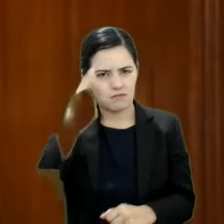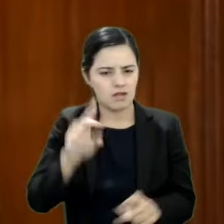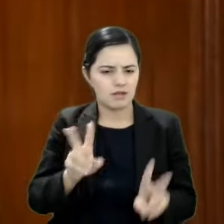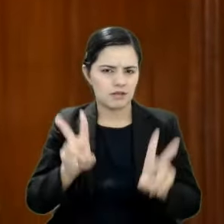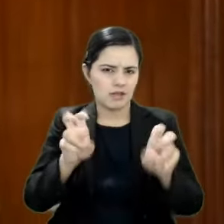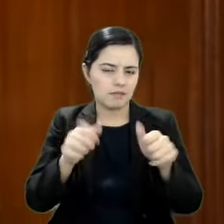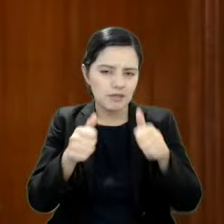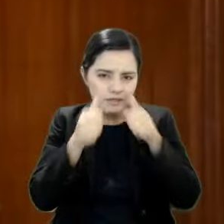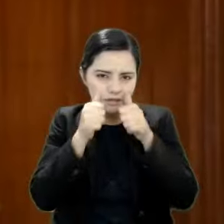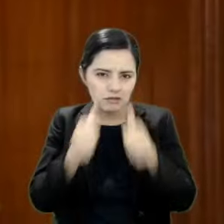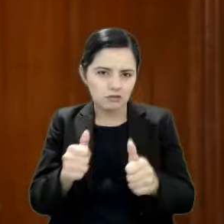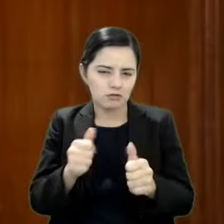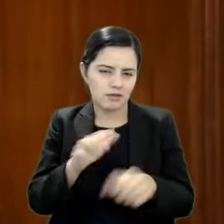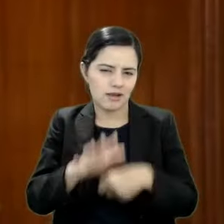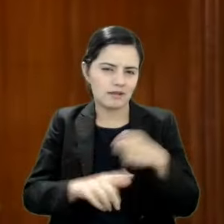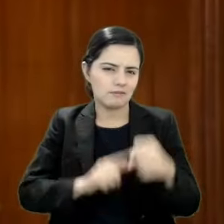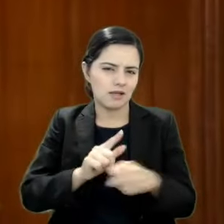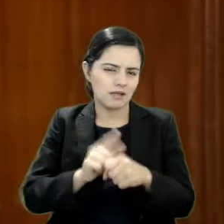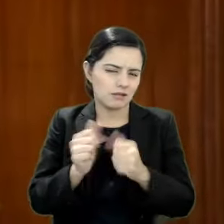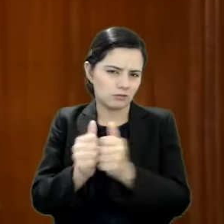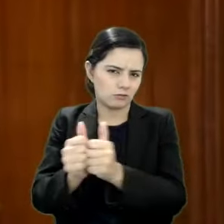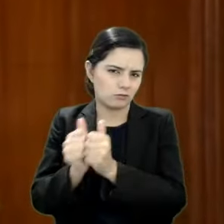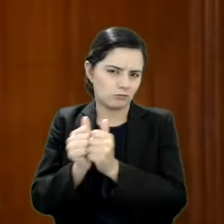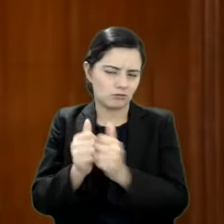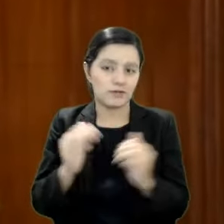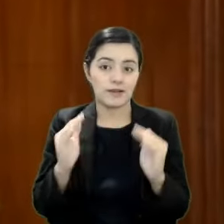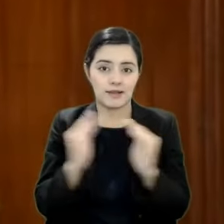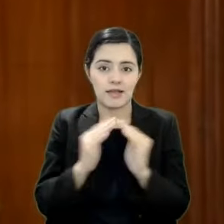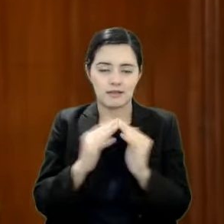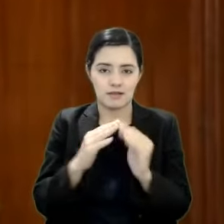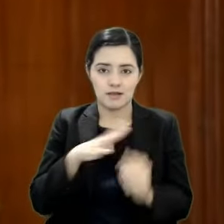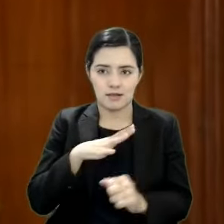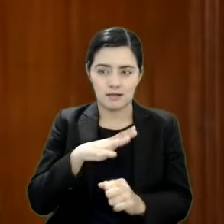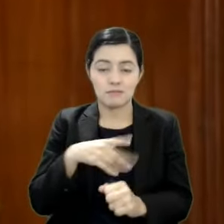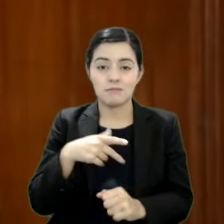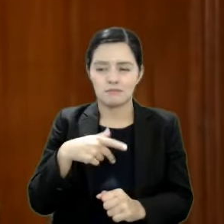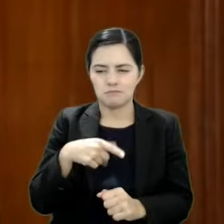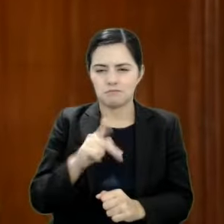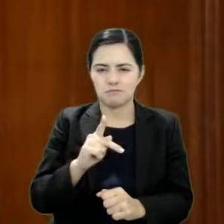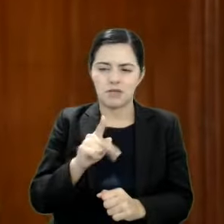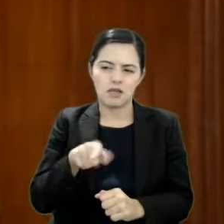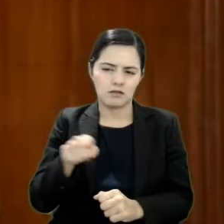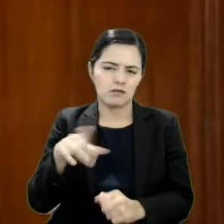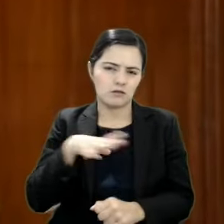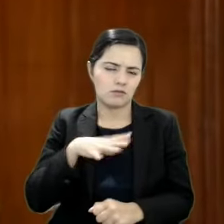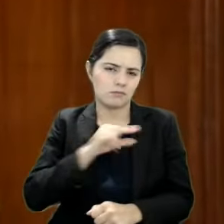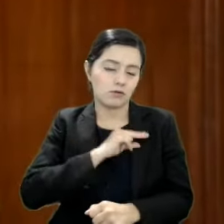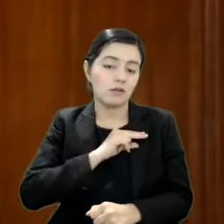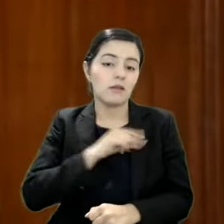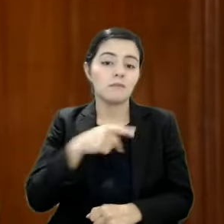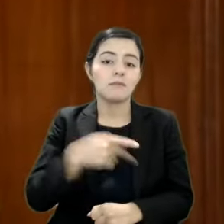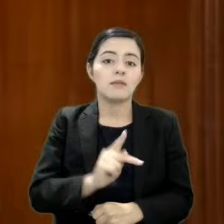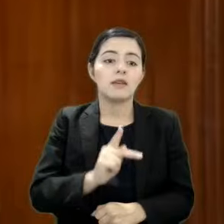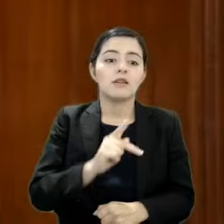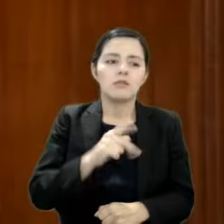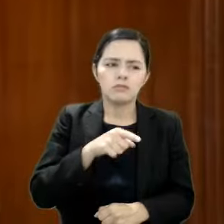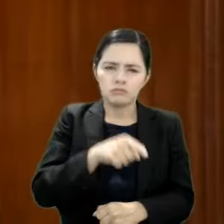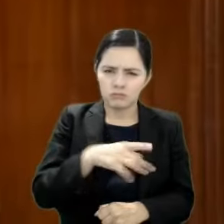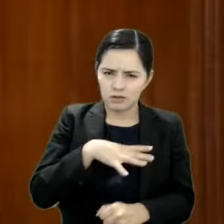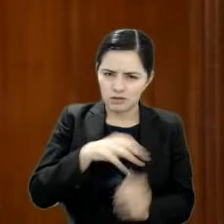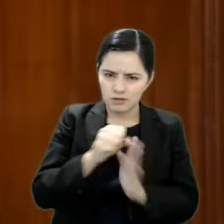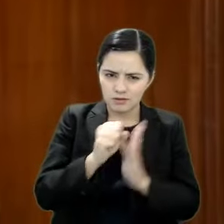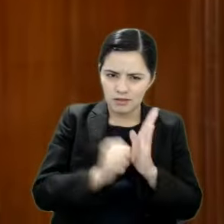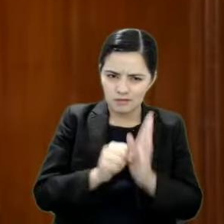los animales de compañía, no existe un sistema de seguridad social que permita atender